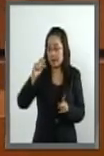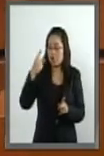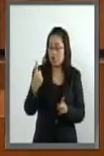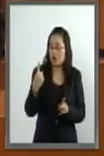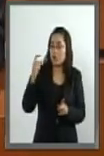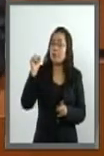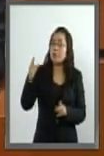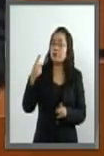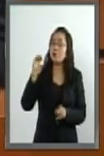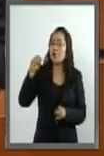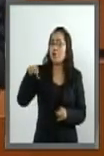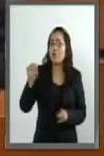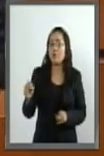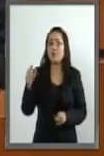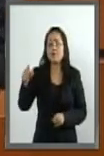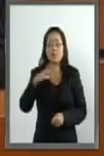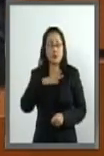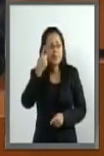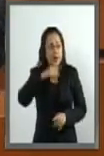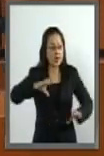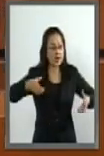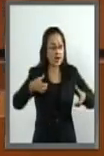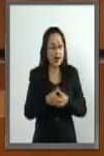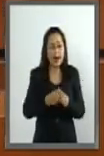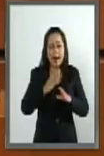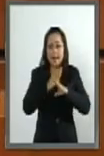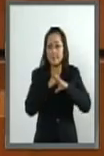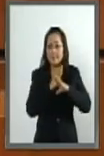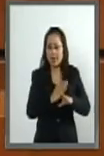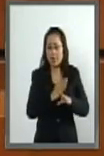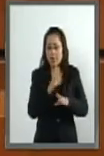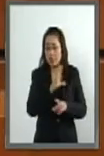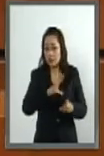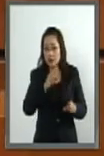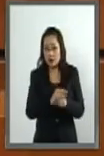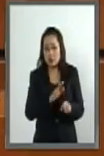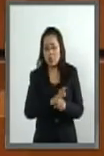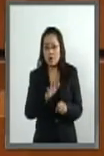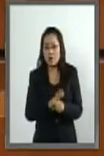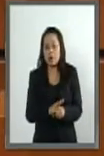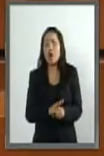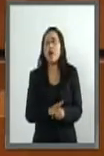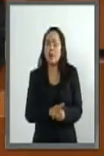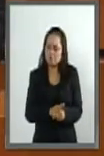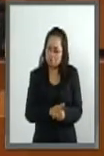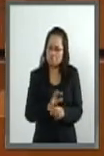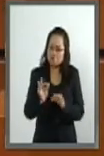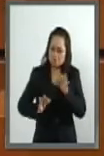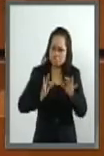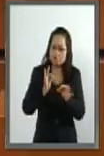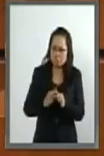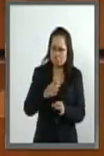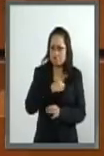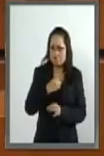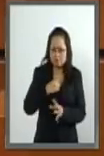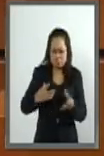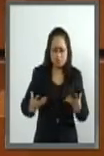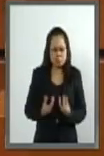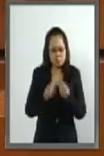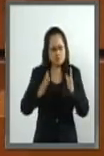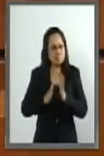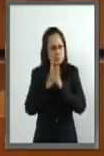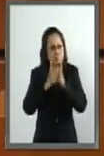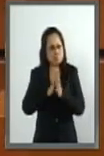estableció que la prevención integral funciona mejor cuando existe una combinación de